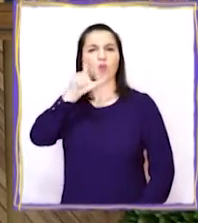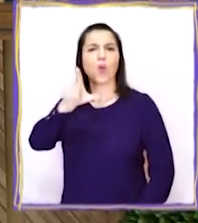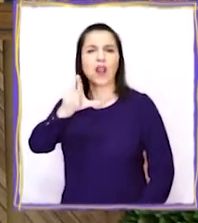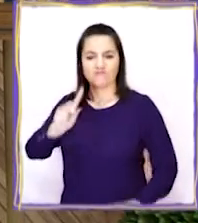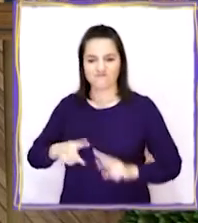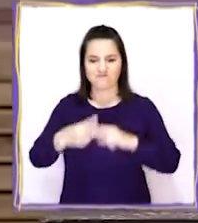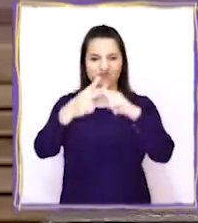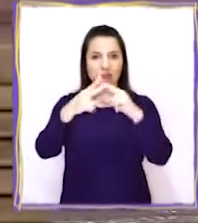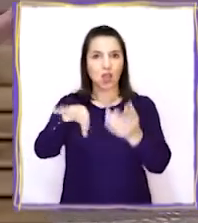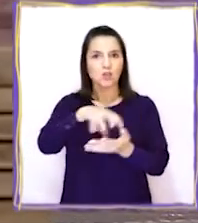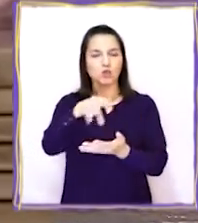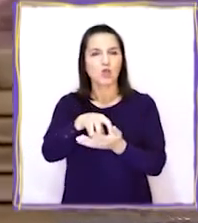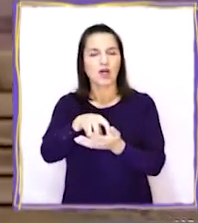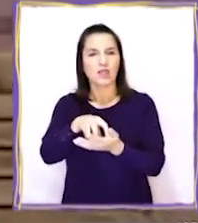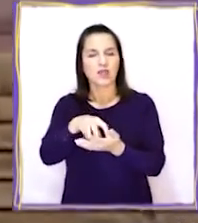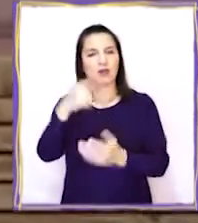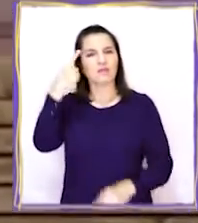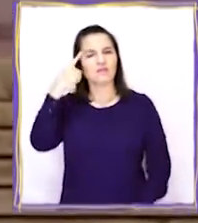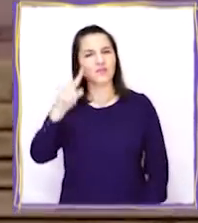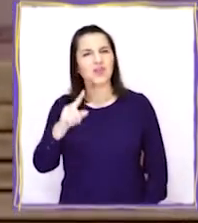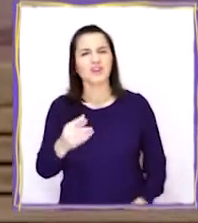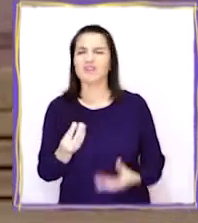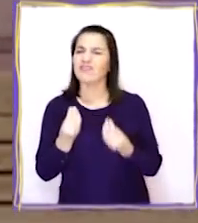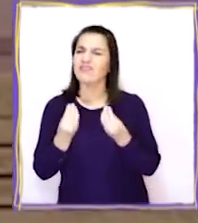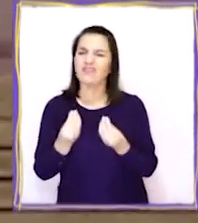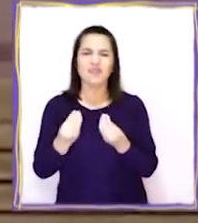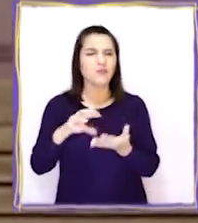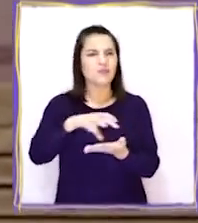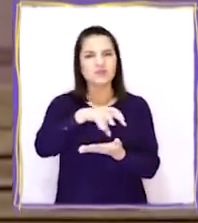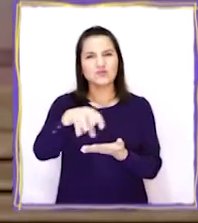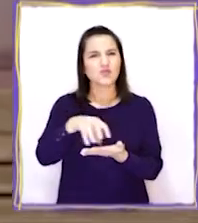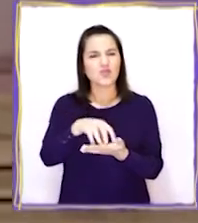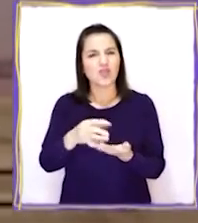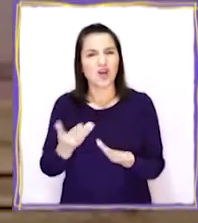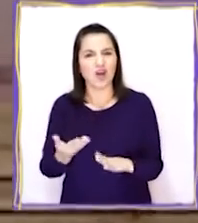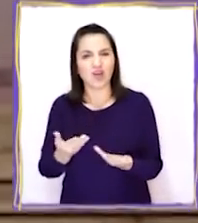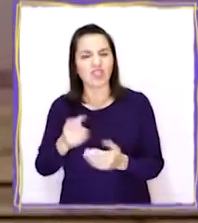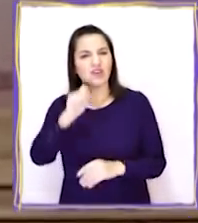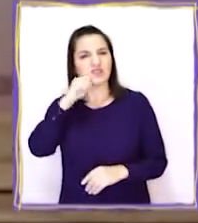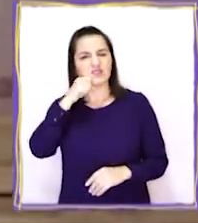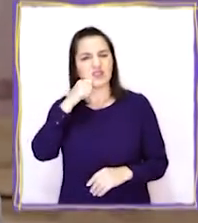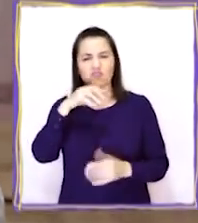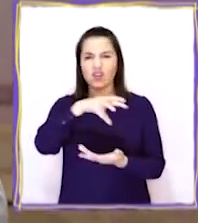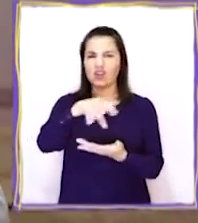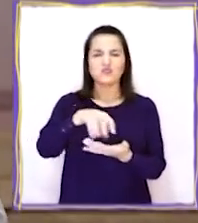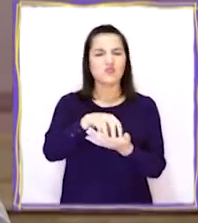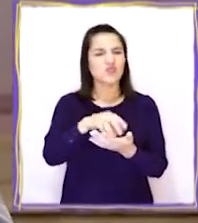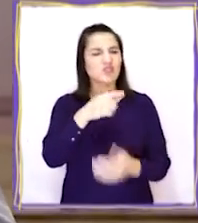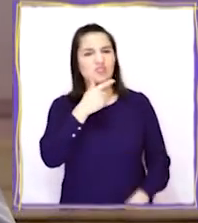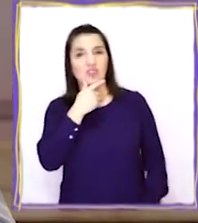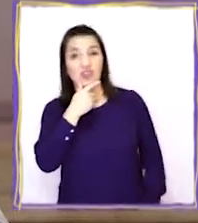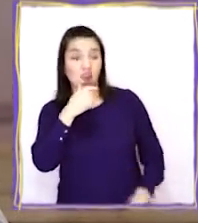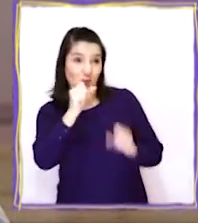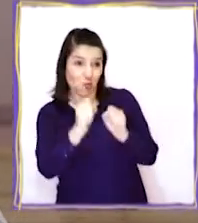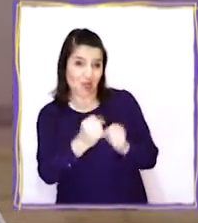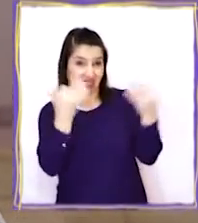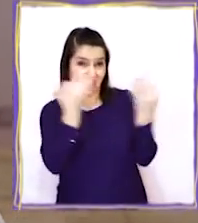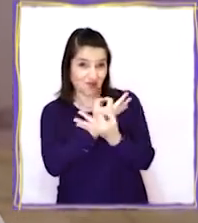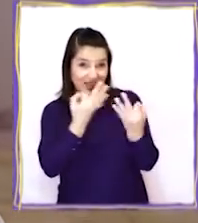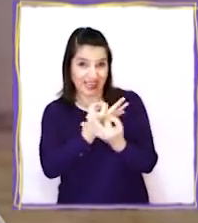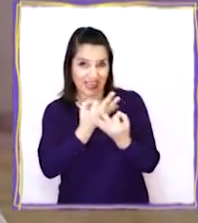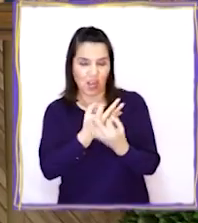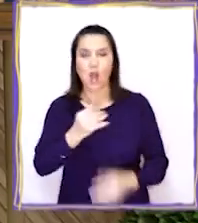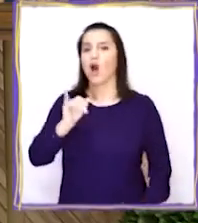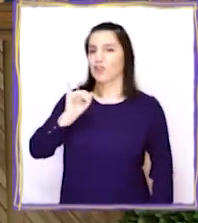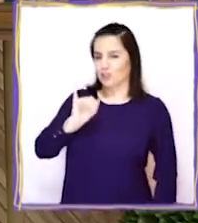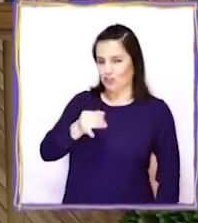ciudades. Pero, ¿cómo las ciudades? ¿A qué se refiere todo esto? ¿Nos podrías ayudar?